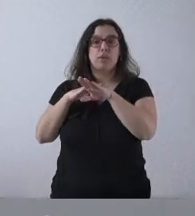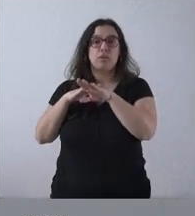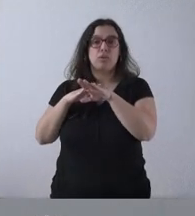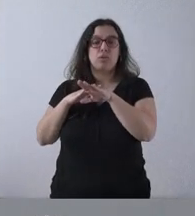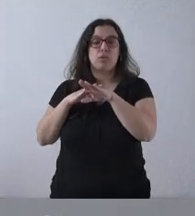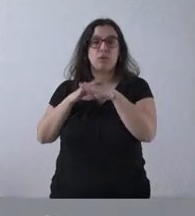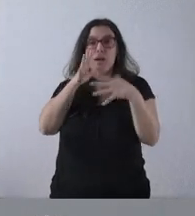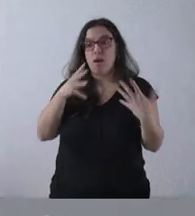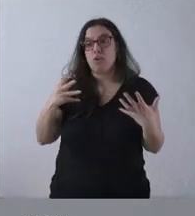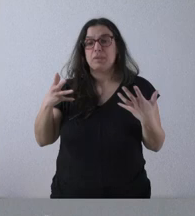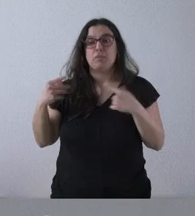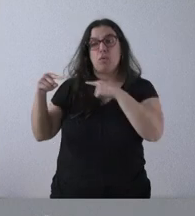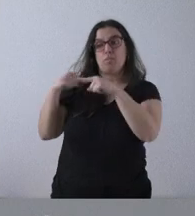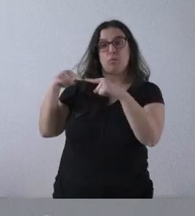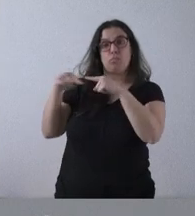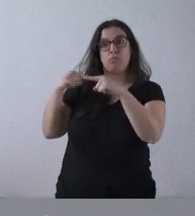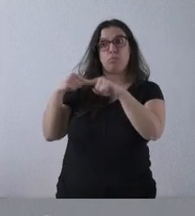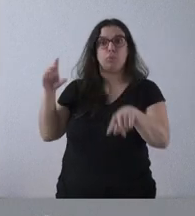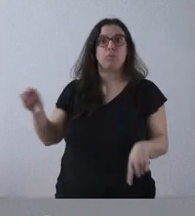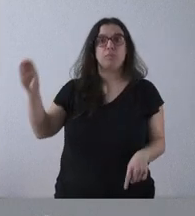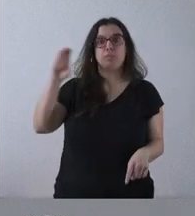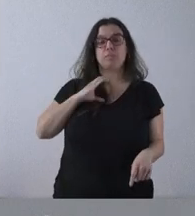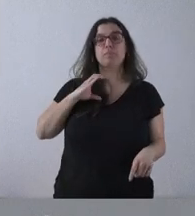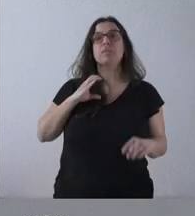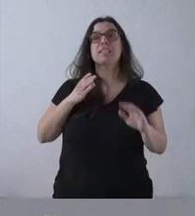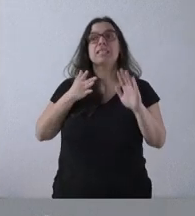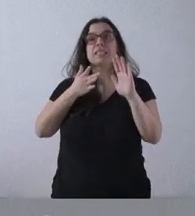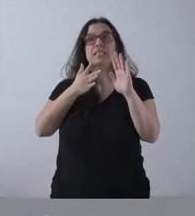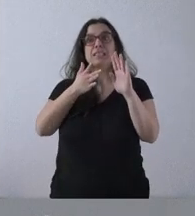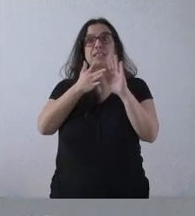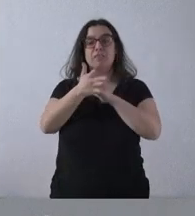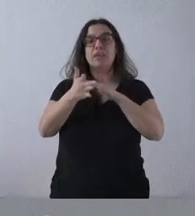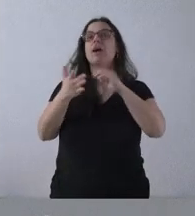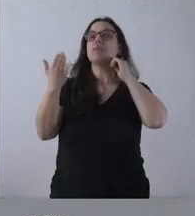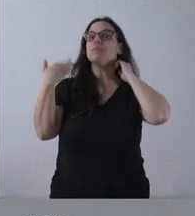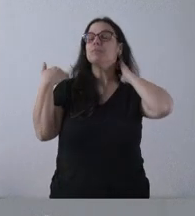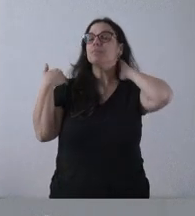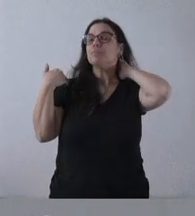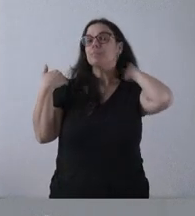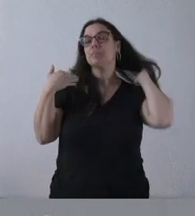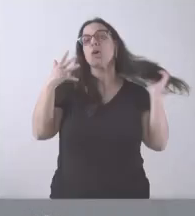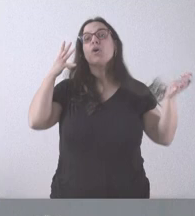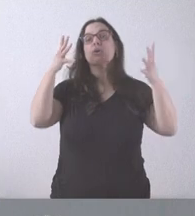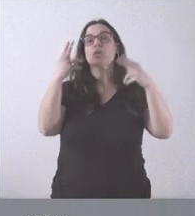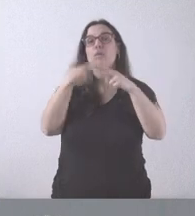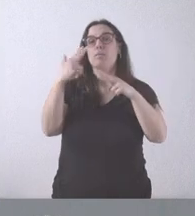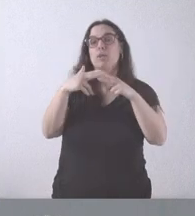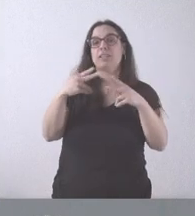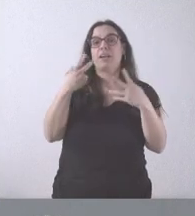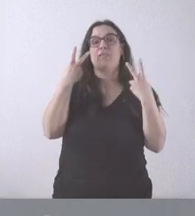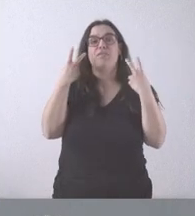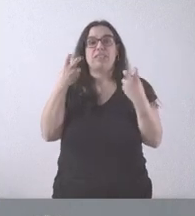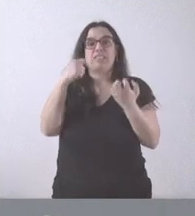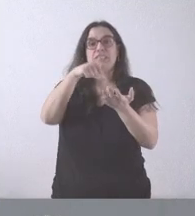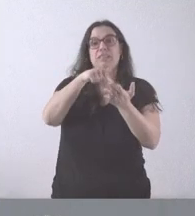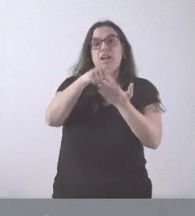momento el Gobierno no solamente nos están correspondiendo con lo que se comunicó en el Consejo de Política Fiscal y Financiera, sino que son menores